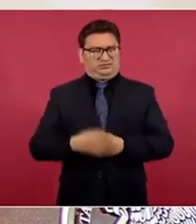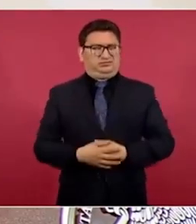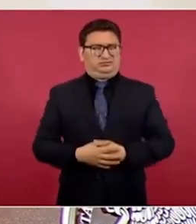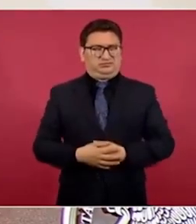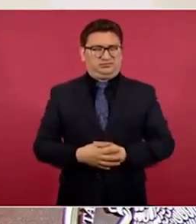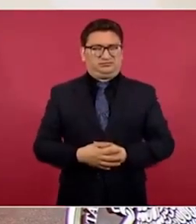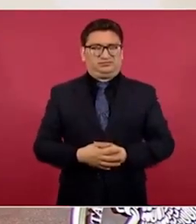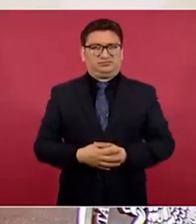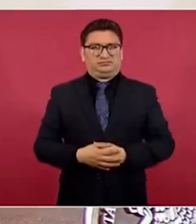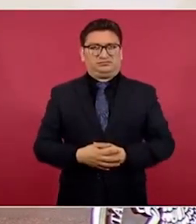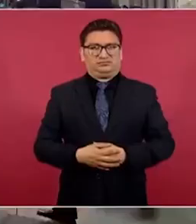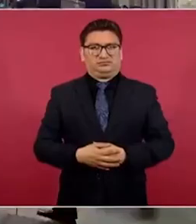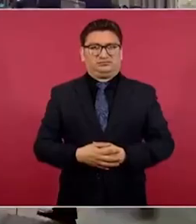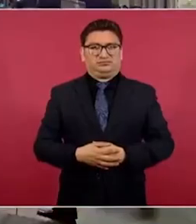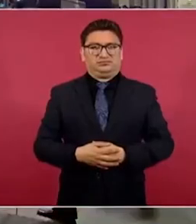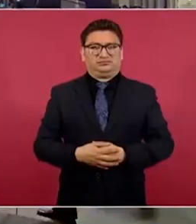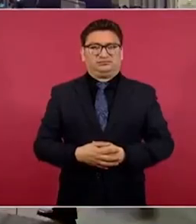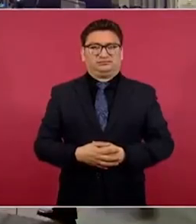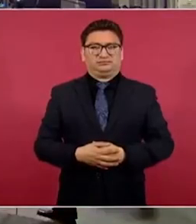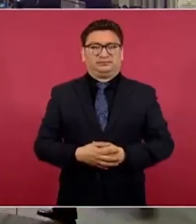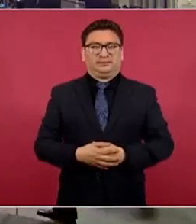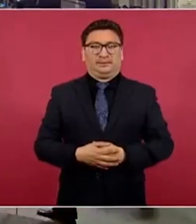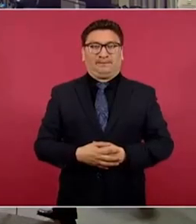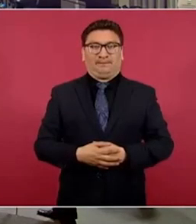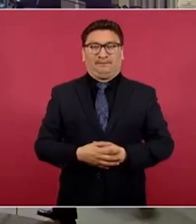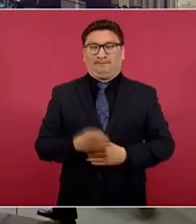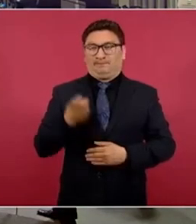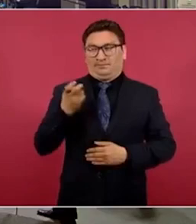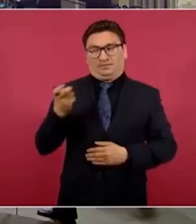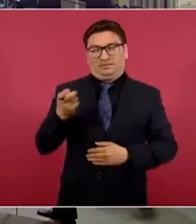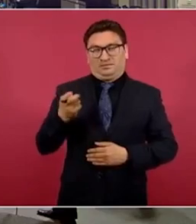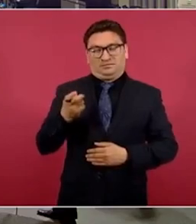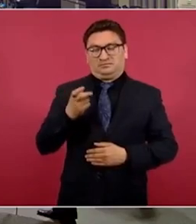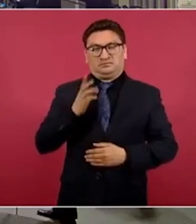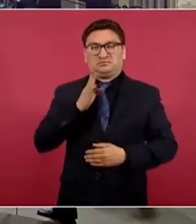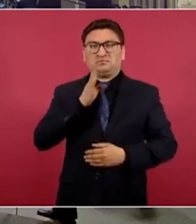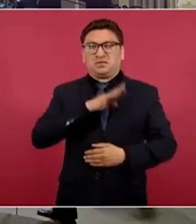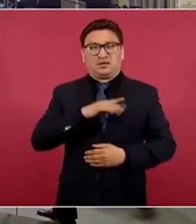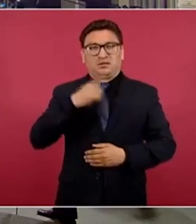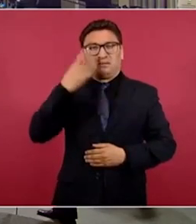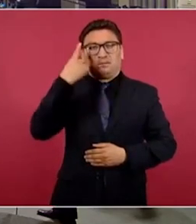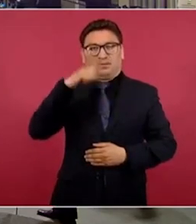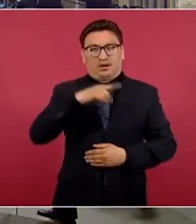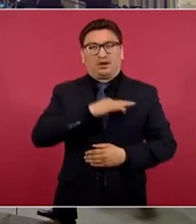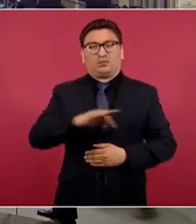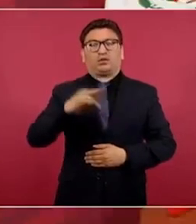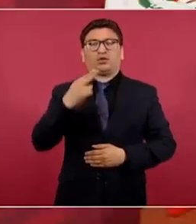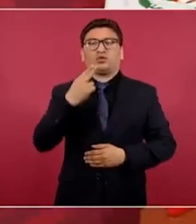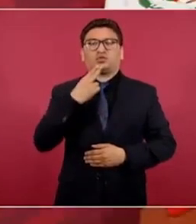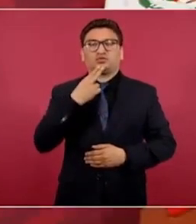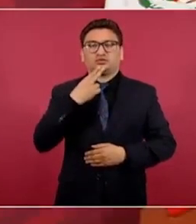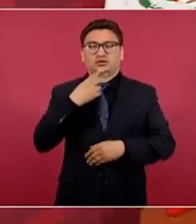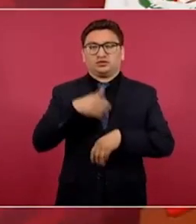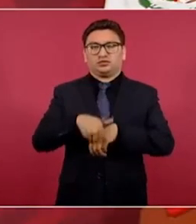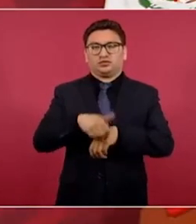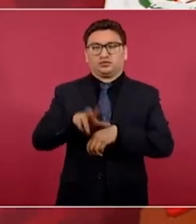causal para la aplicación del 33,